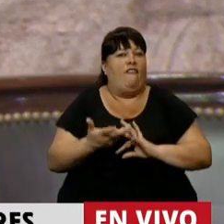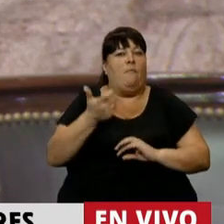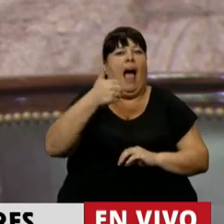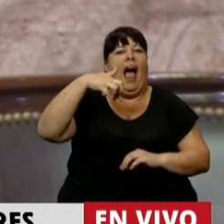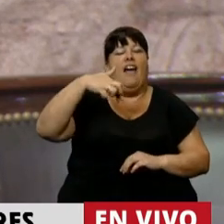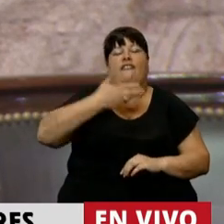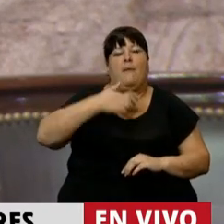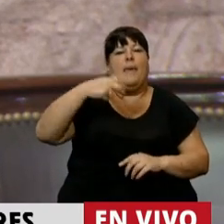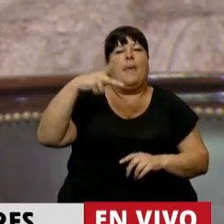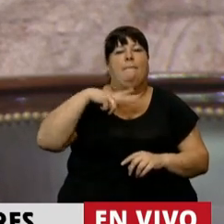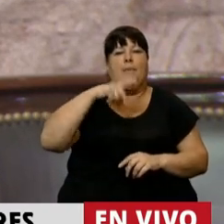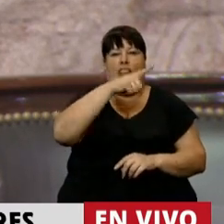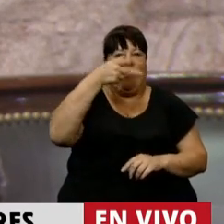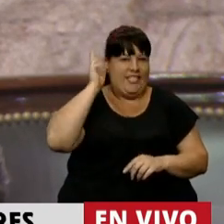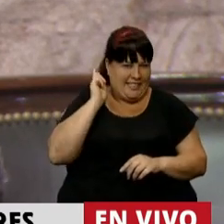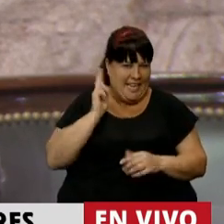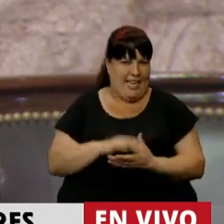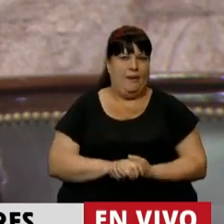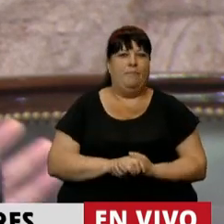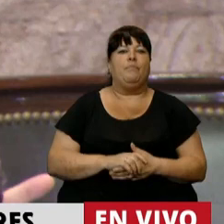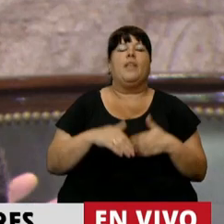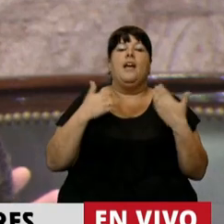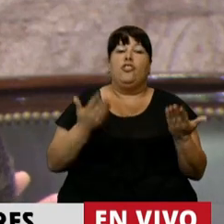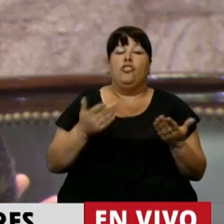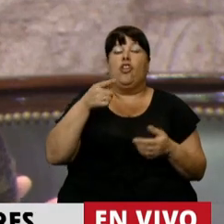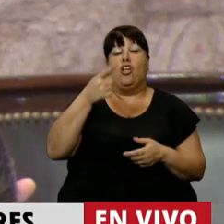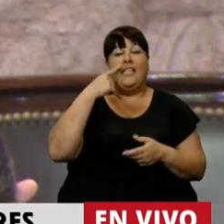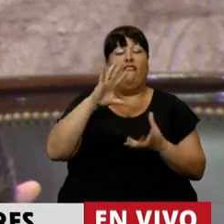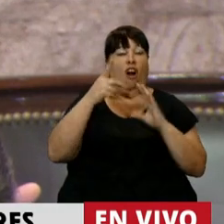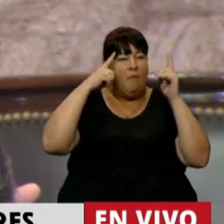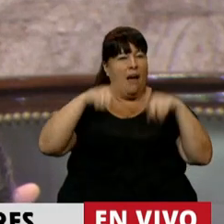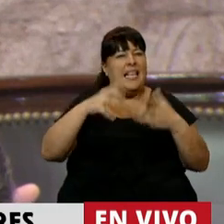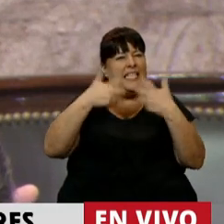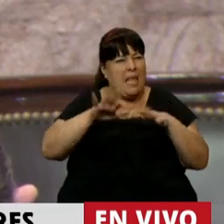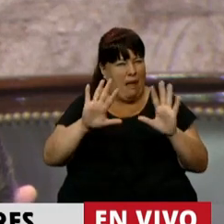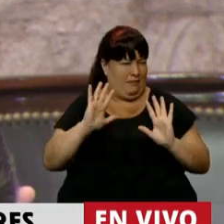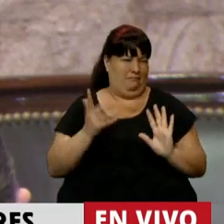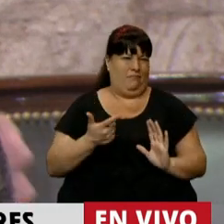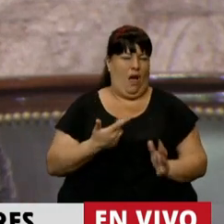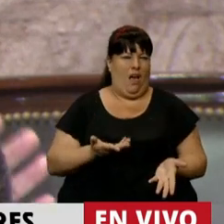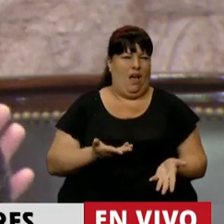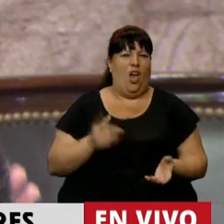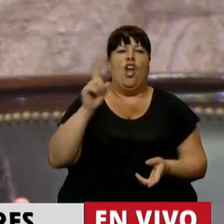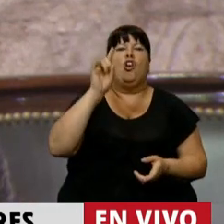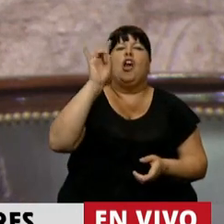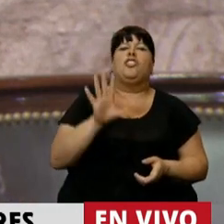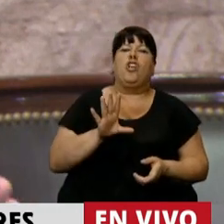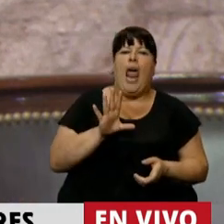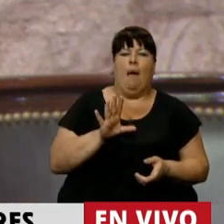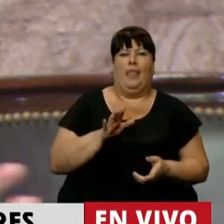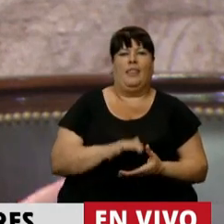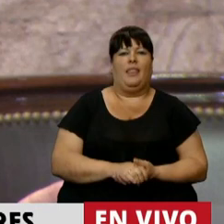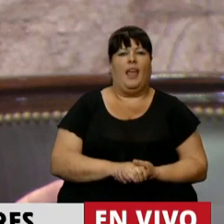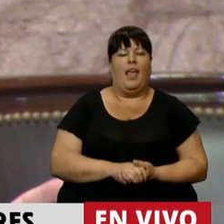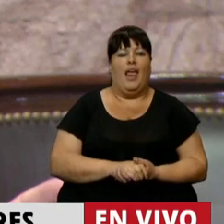la AFP privatizado en Chile. Entonces, la irracionalidad de este sistema, decía el presidente, no solamente lo